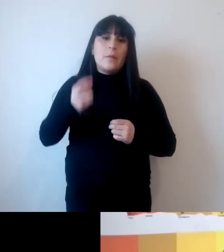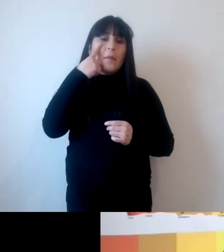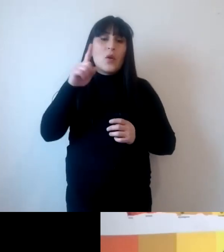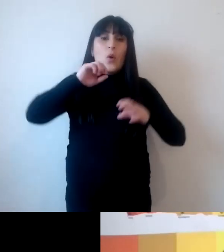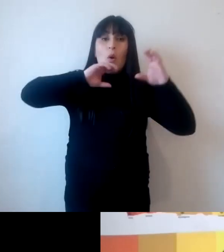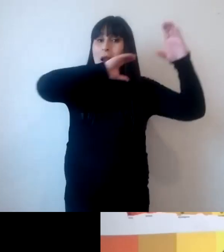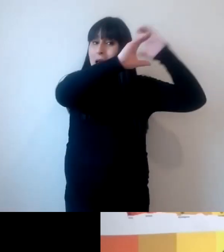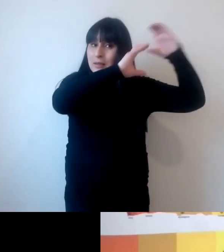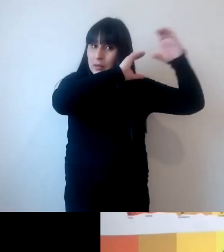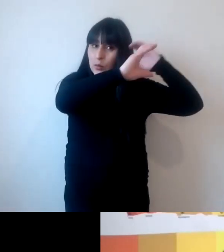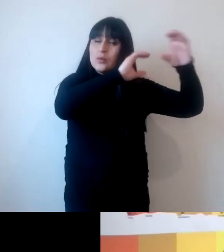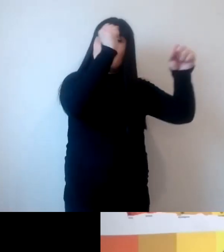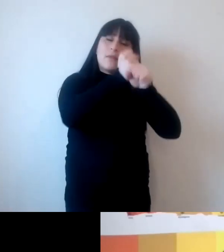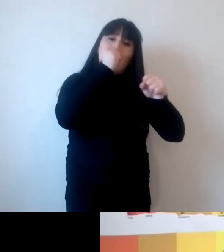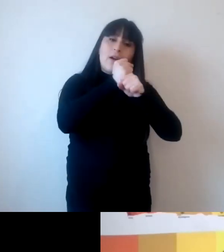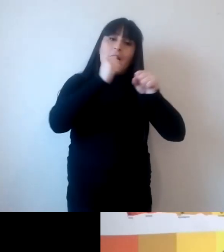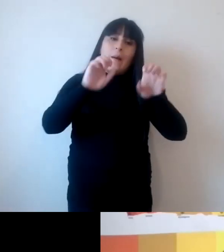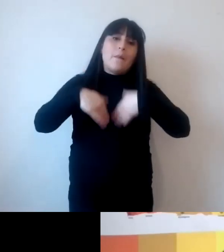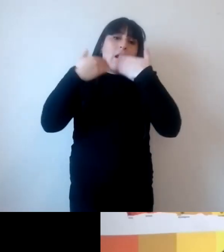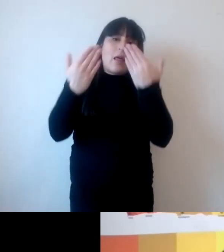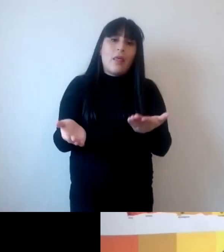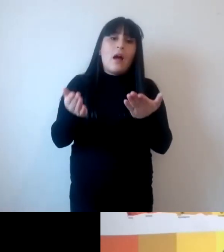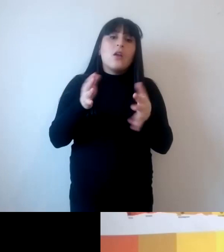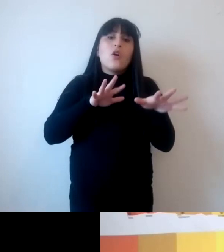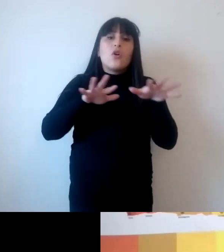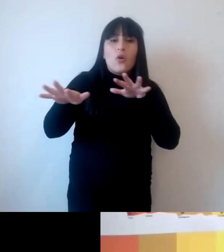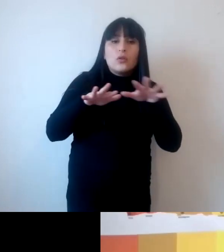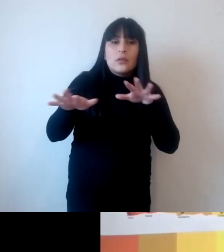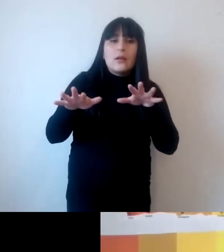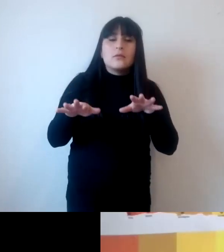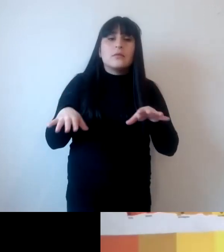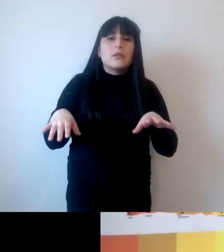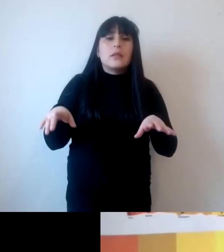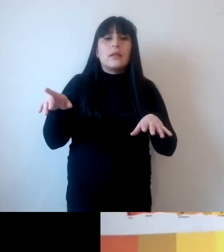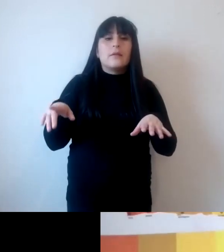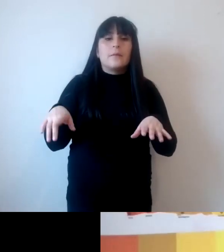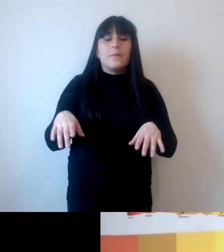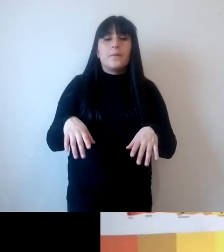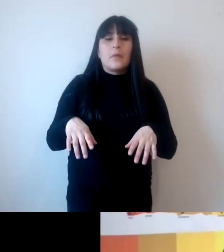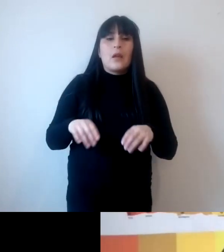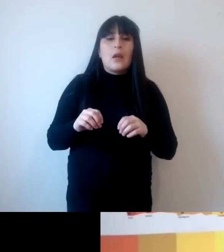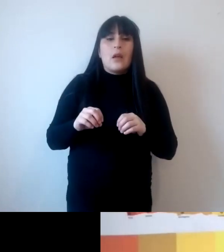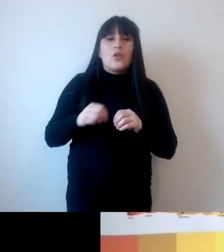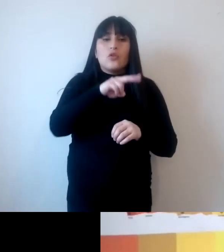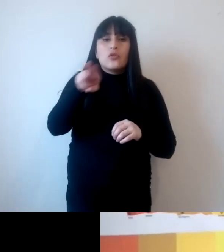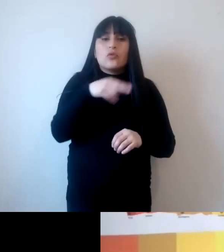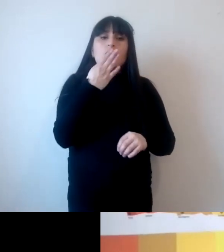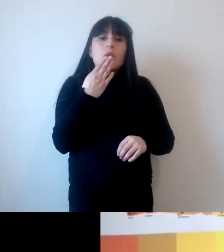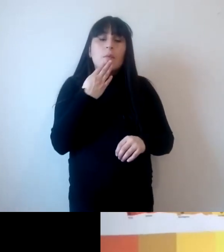industrias trabajan para ofrecer objetos de consumo y servicios de consumo y nosotros también podemos